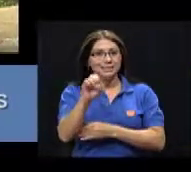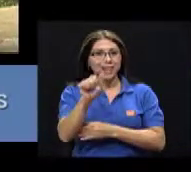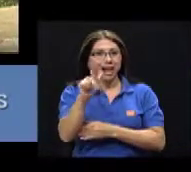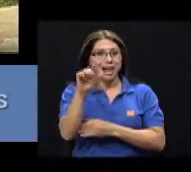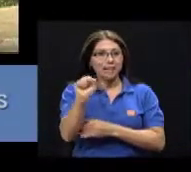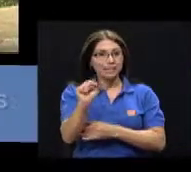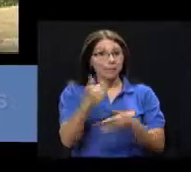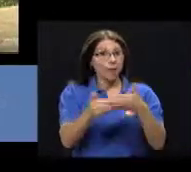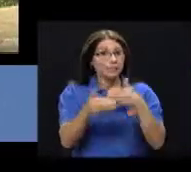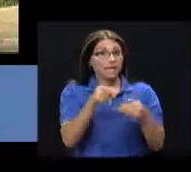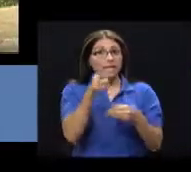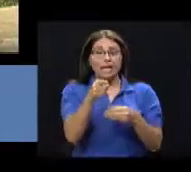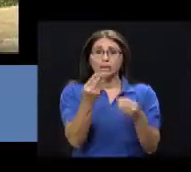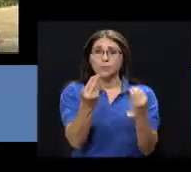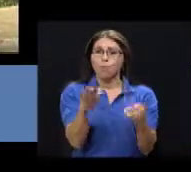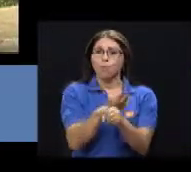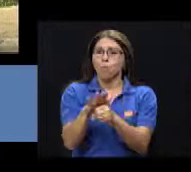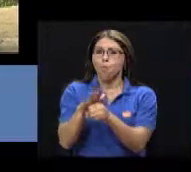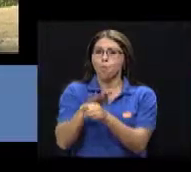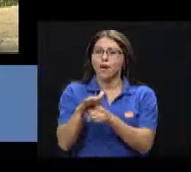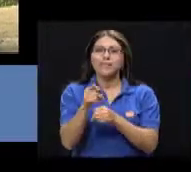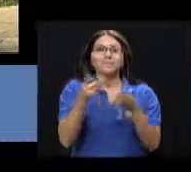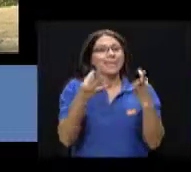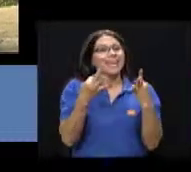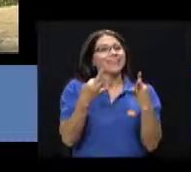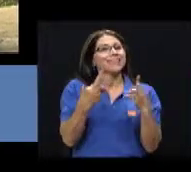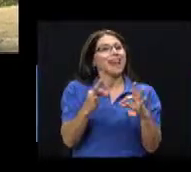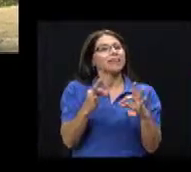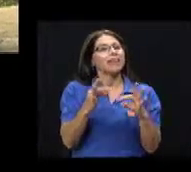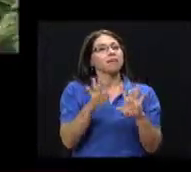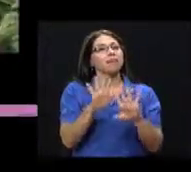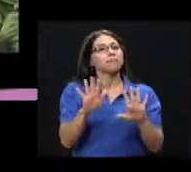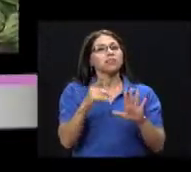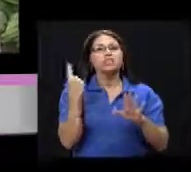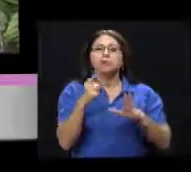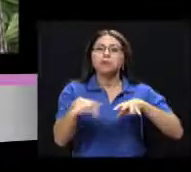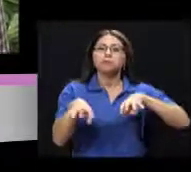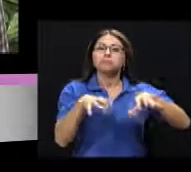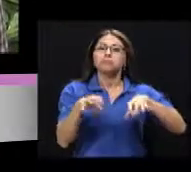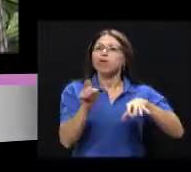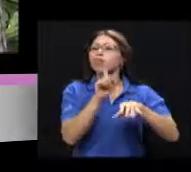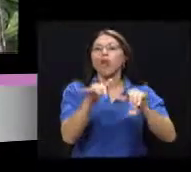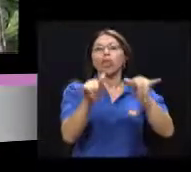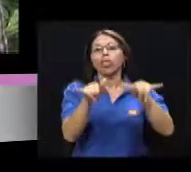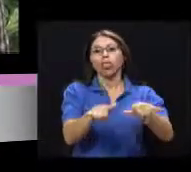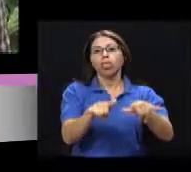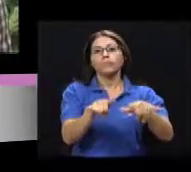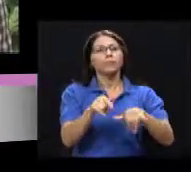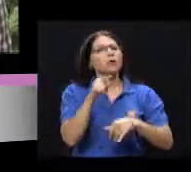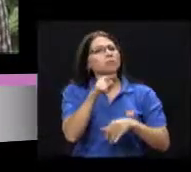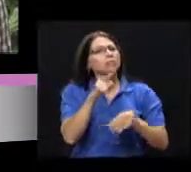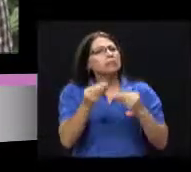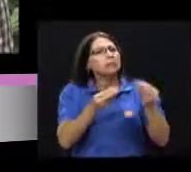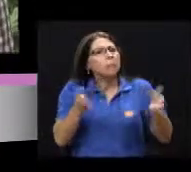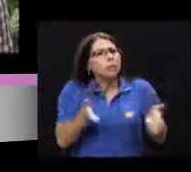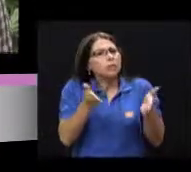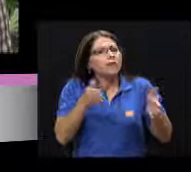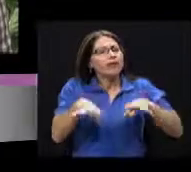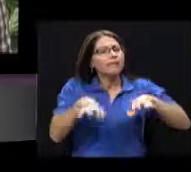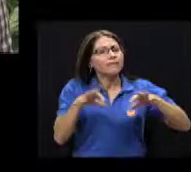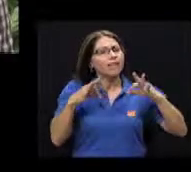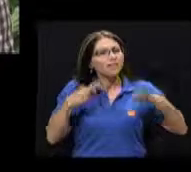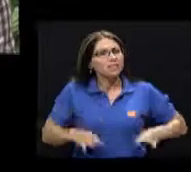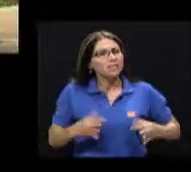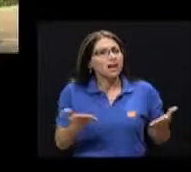quien a pesar de tener una agenda muy ocupada, procura evitar el sedentarismo. Doña Pilar, ¿qué la motiva a realizar actividad física?